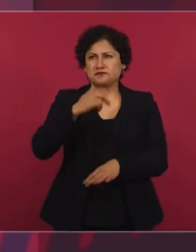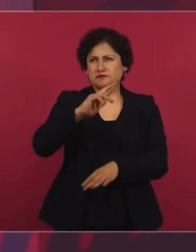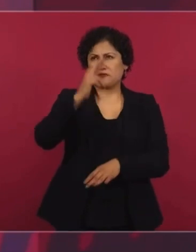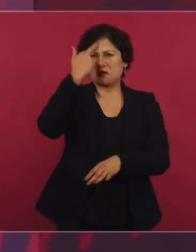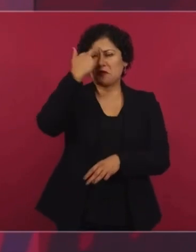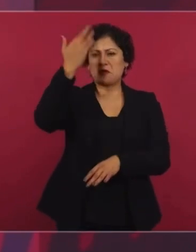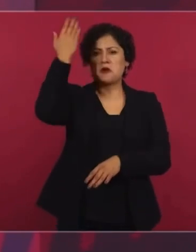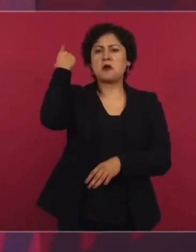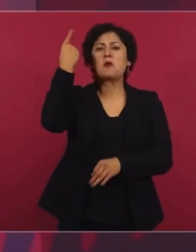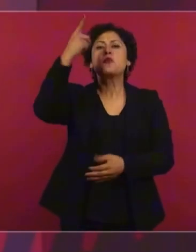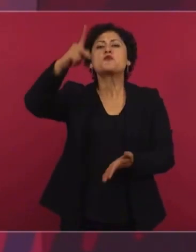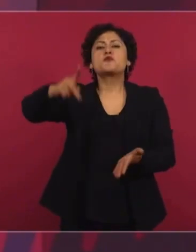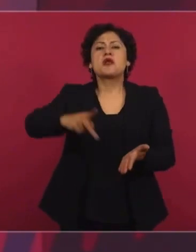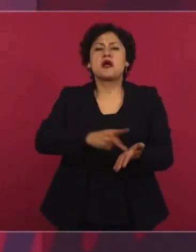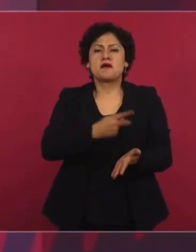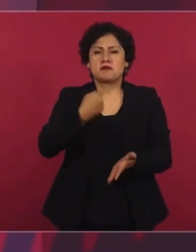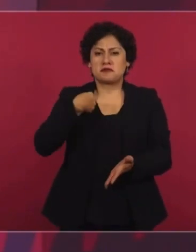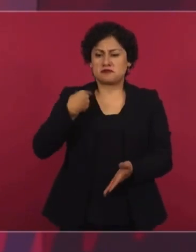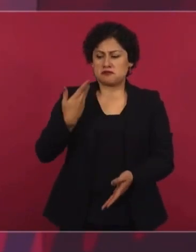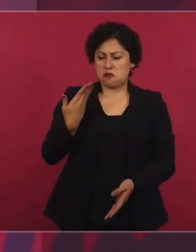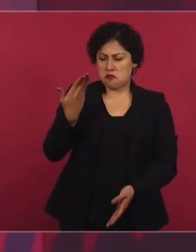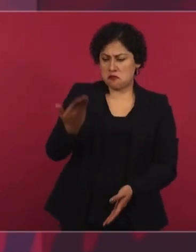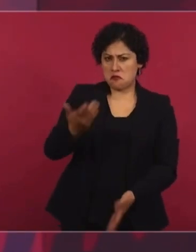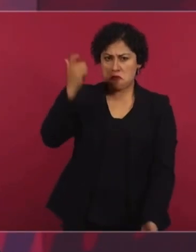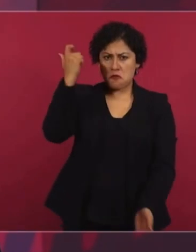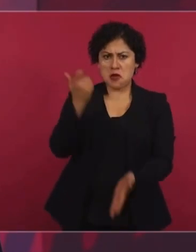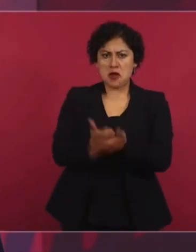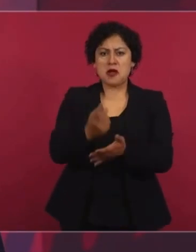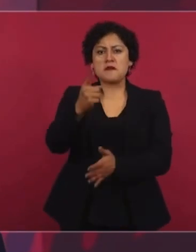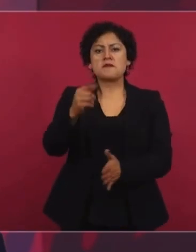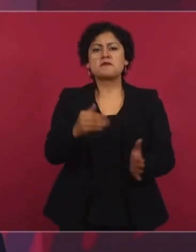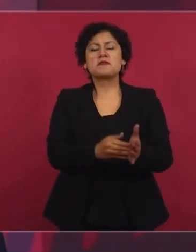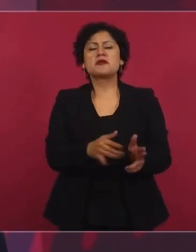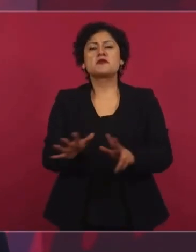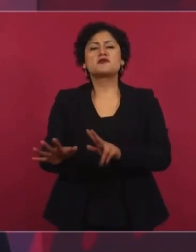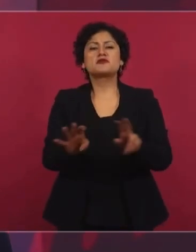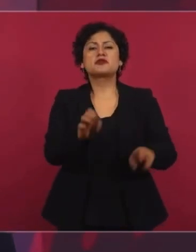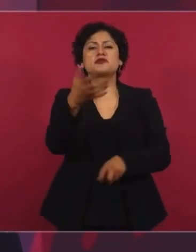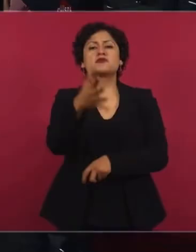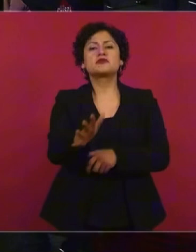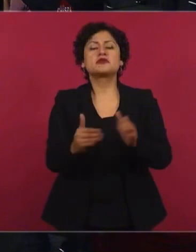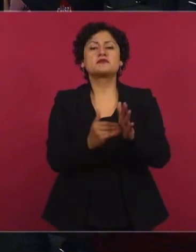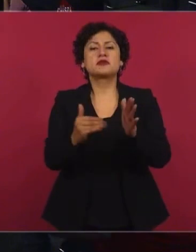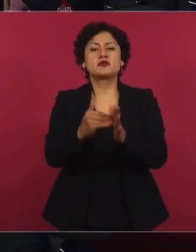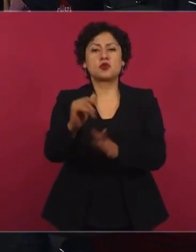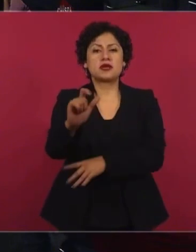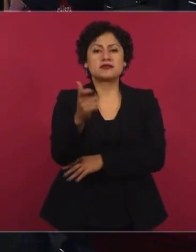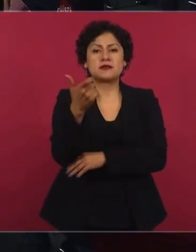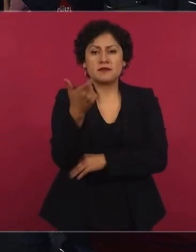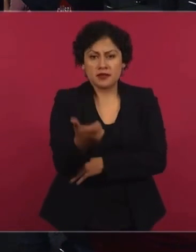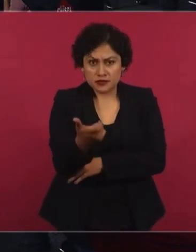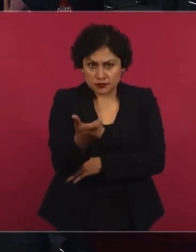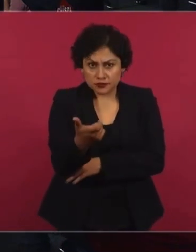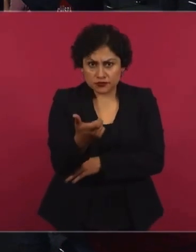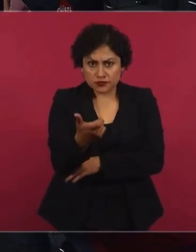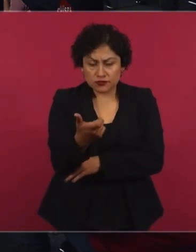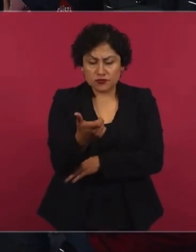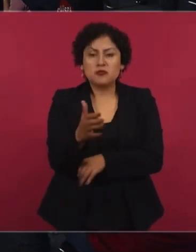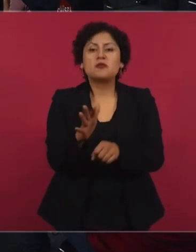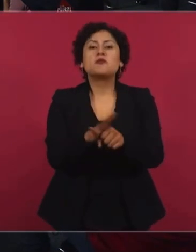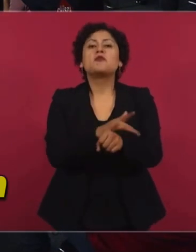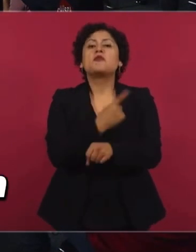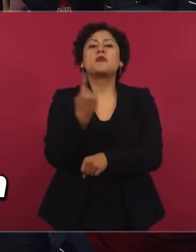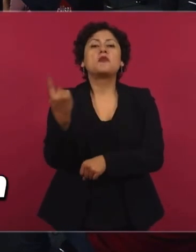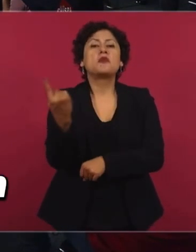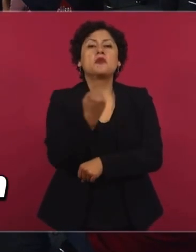condenar a pagar mil ochocientos diez millones de pesos por un terreno que